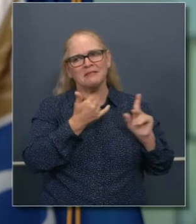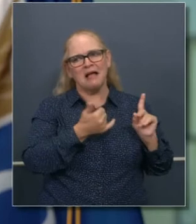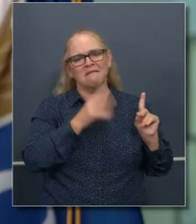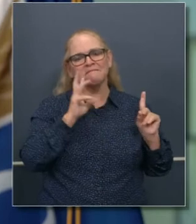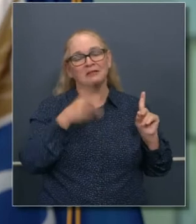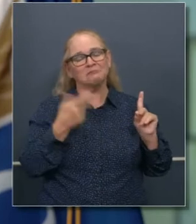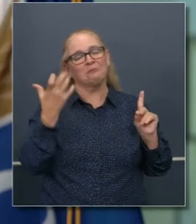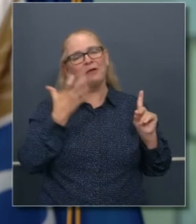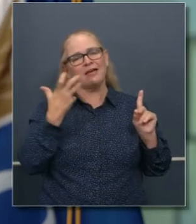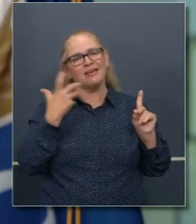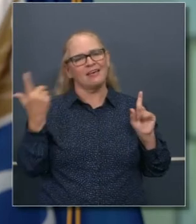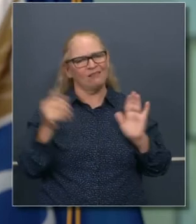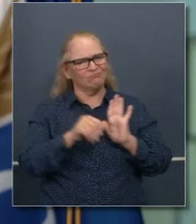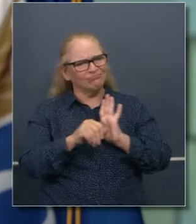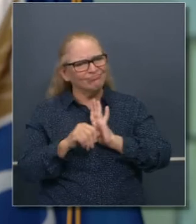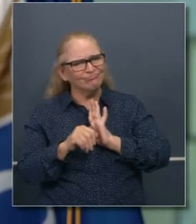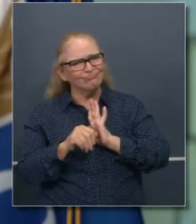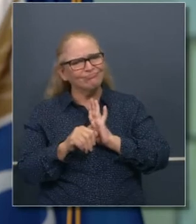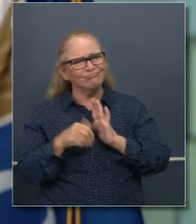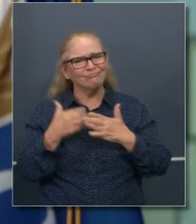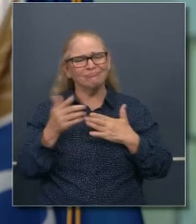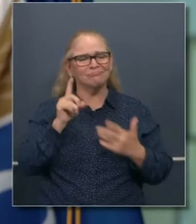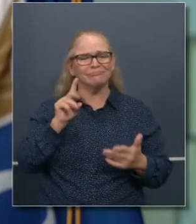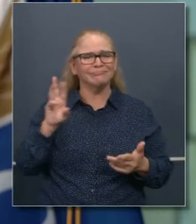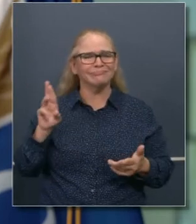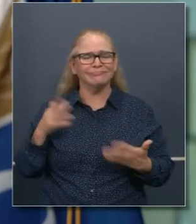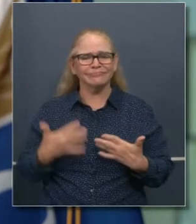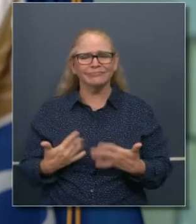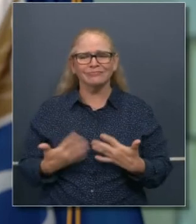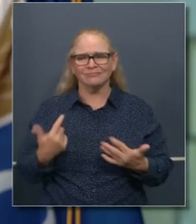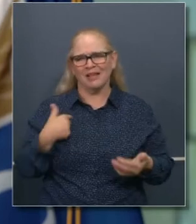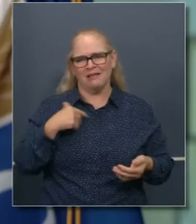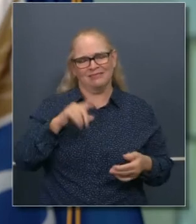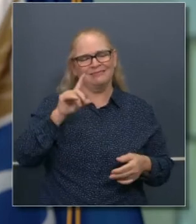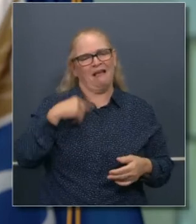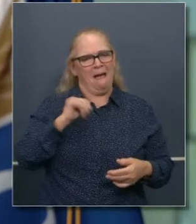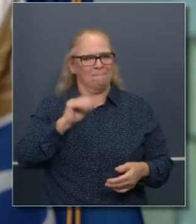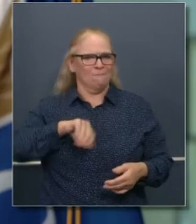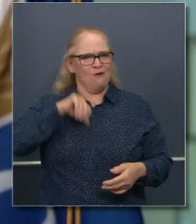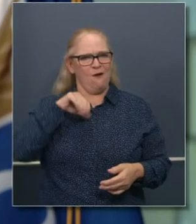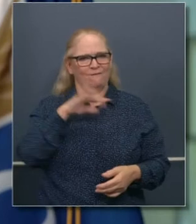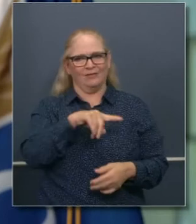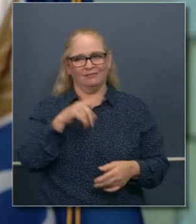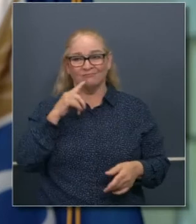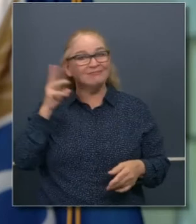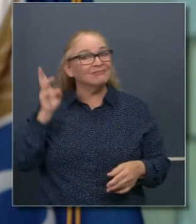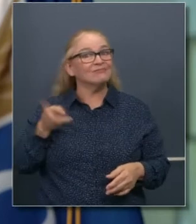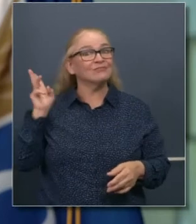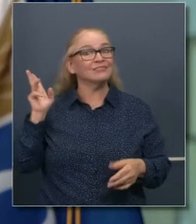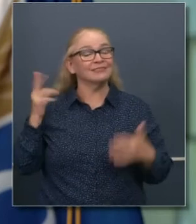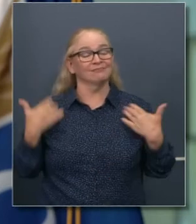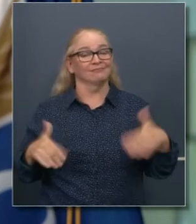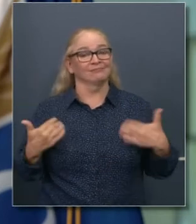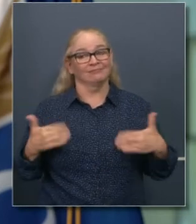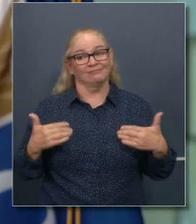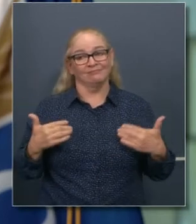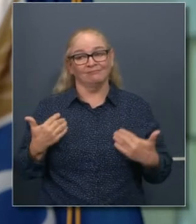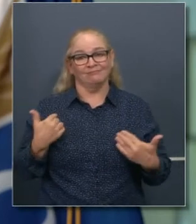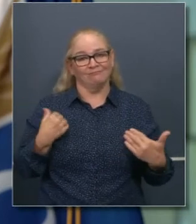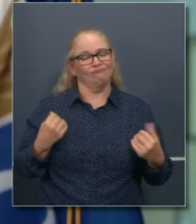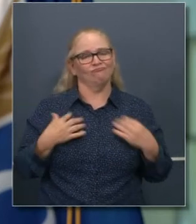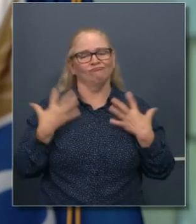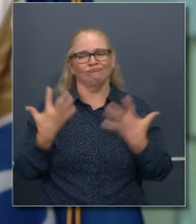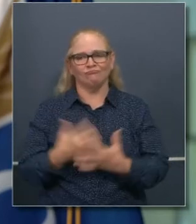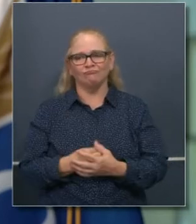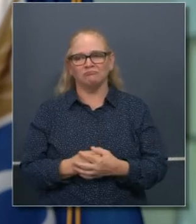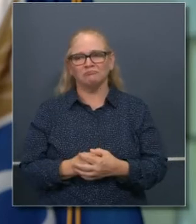ofrece como candidato como la próxima vicepresidente. De modo que para mí es un momento histórico de orgullo y muy significativo. Voy a